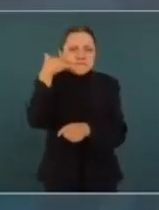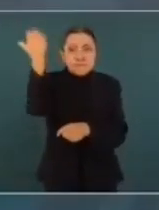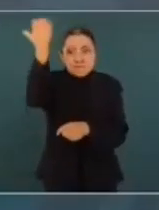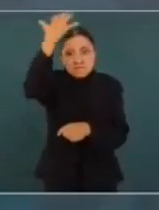apoyo.